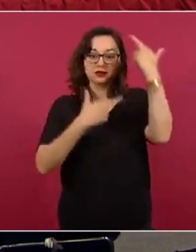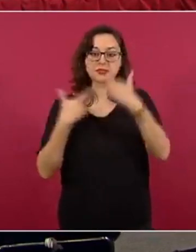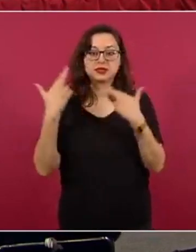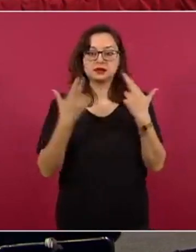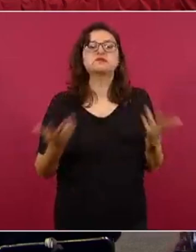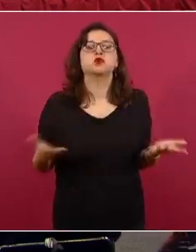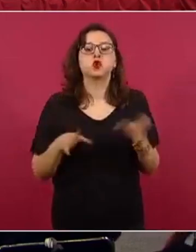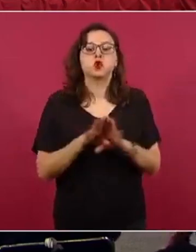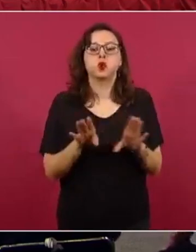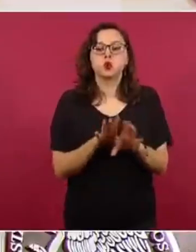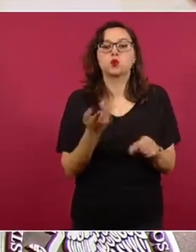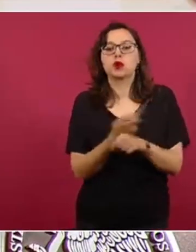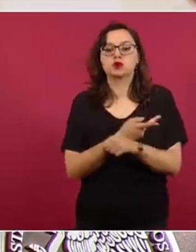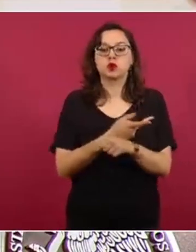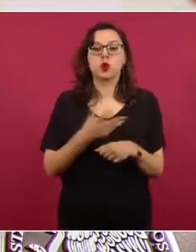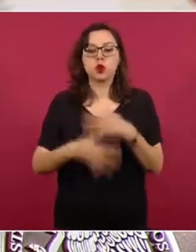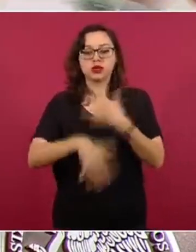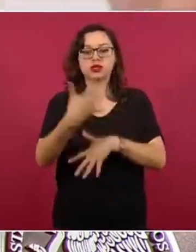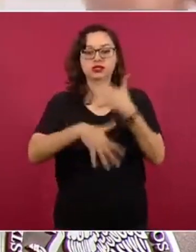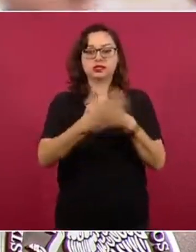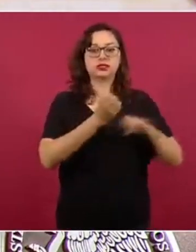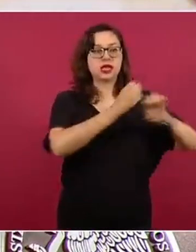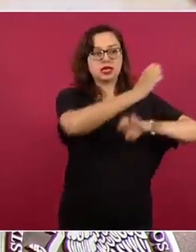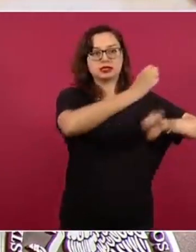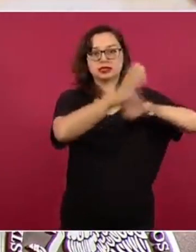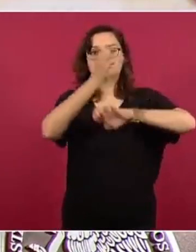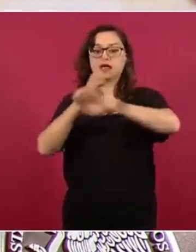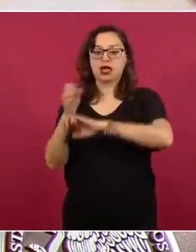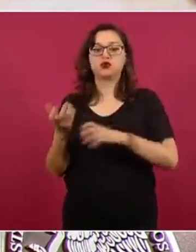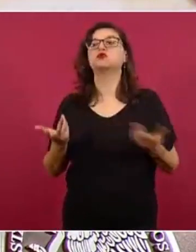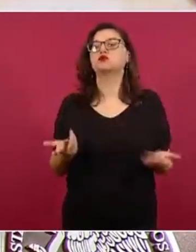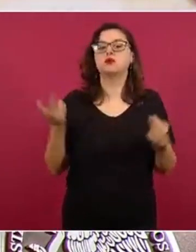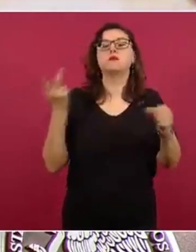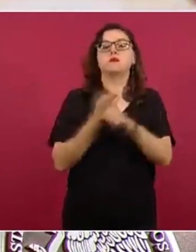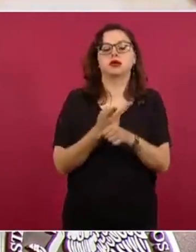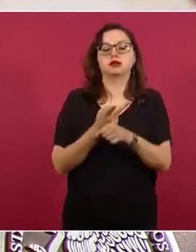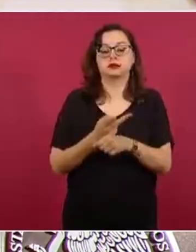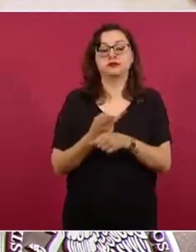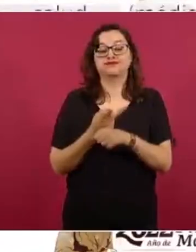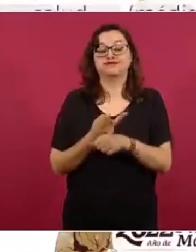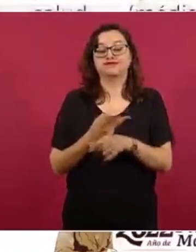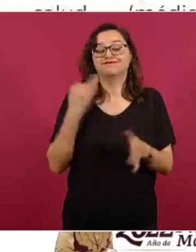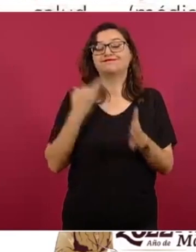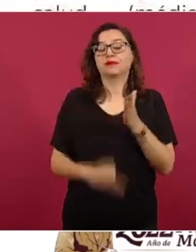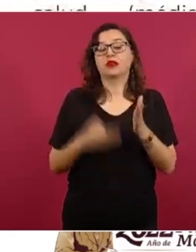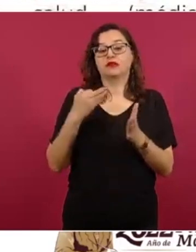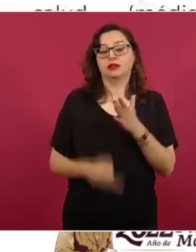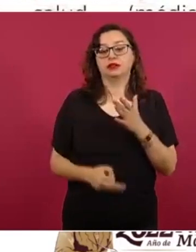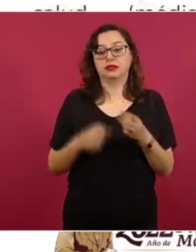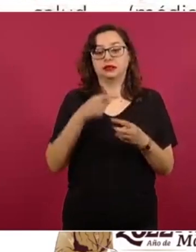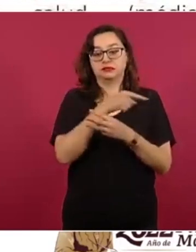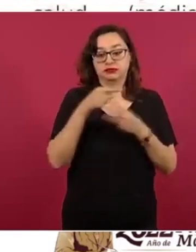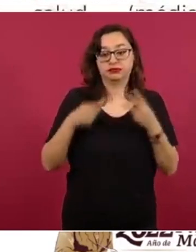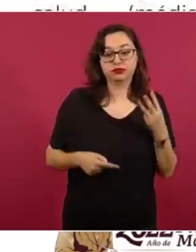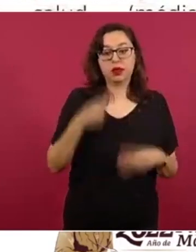digamos, que las necesidades mayores, las macro, en tres de los grandes